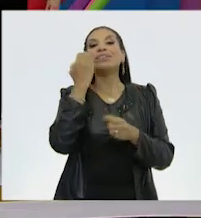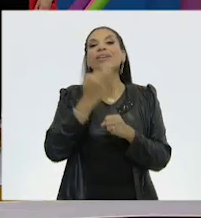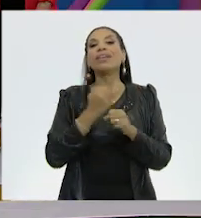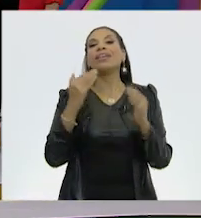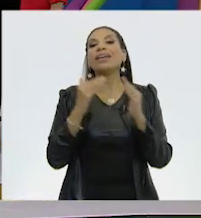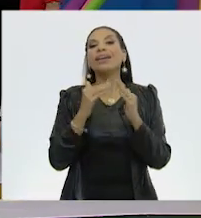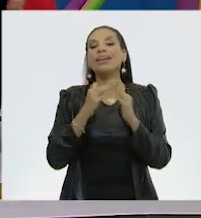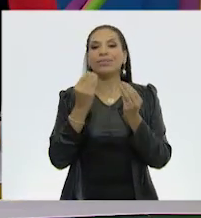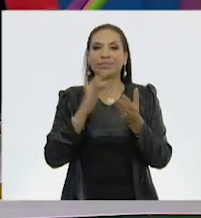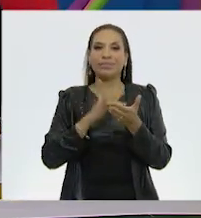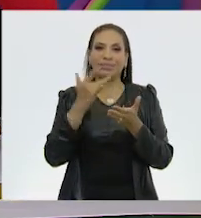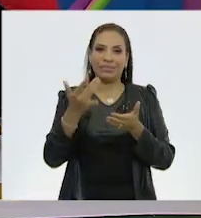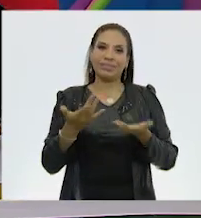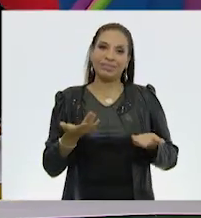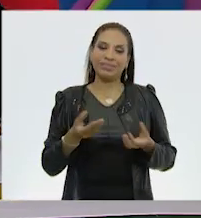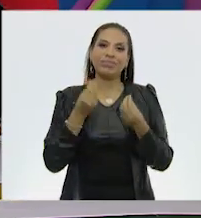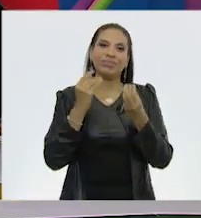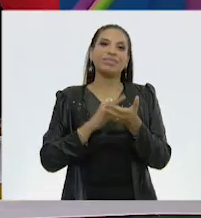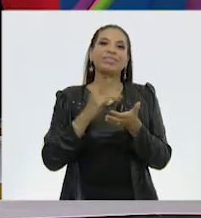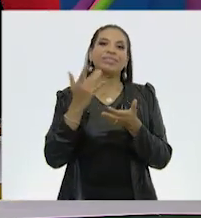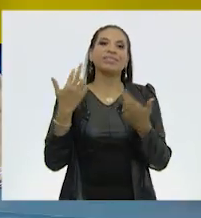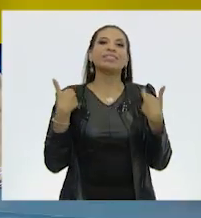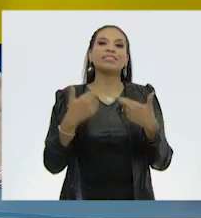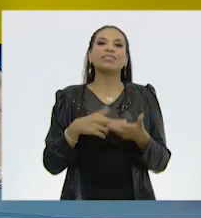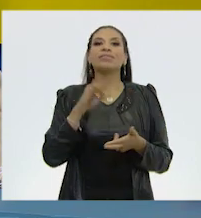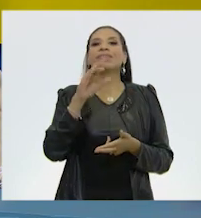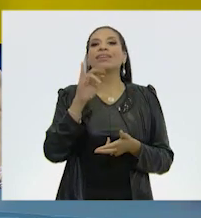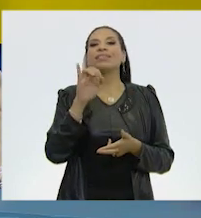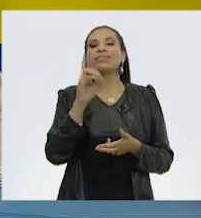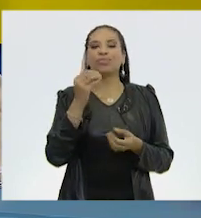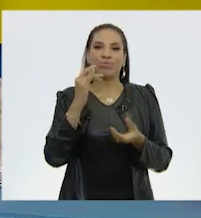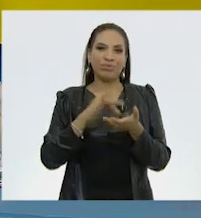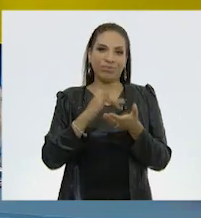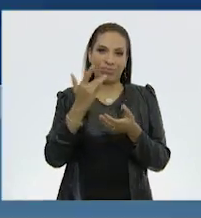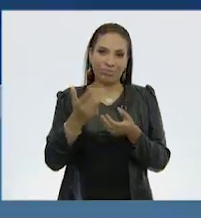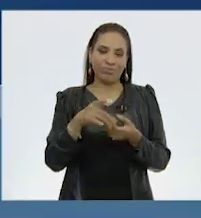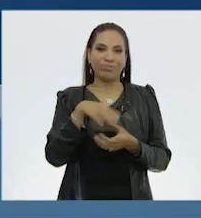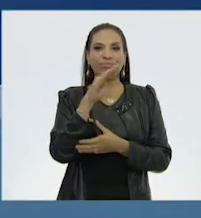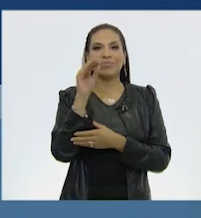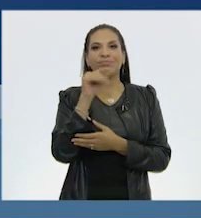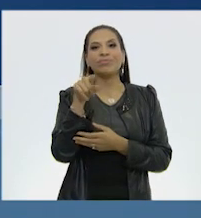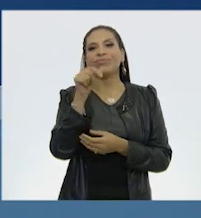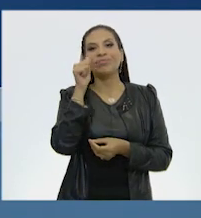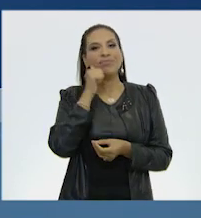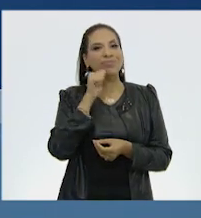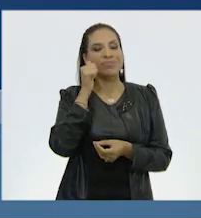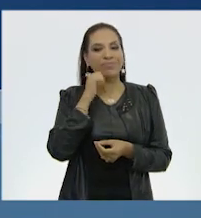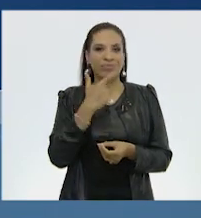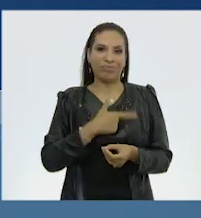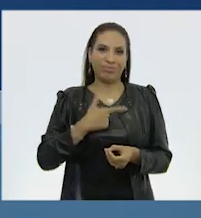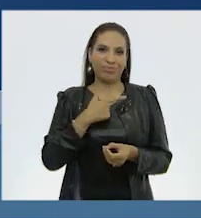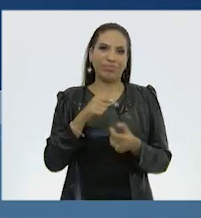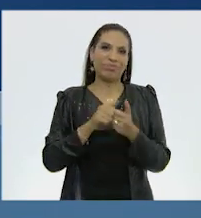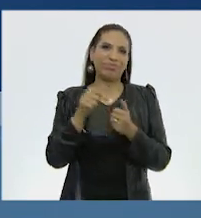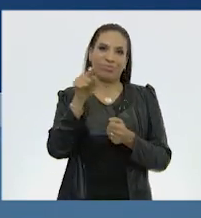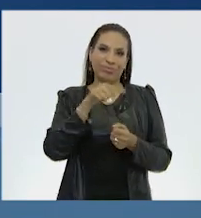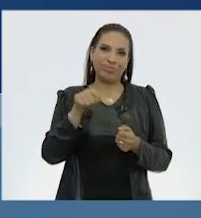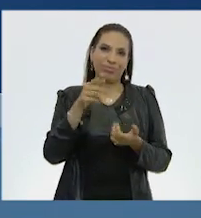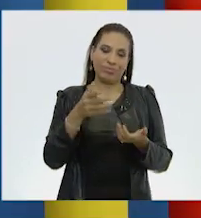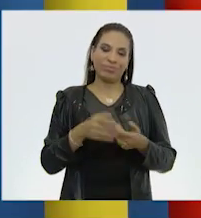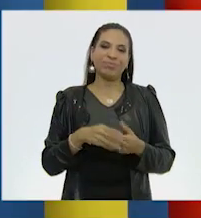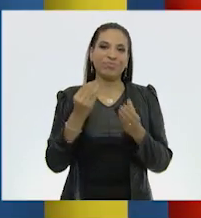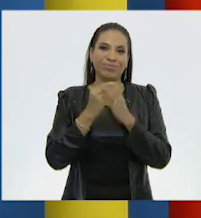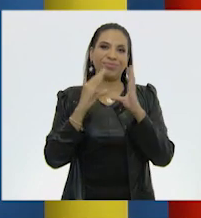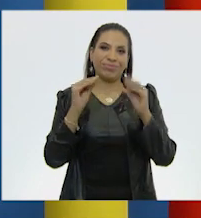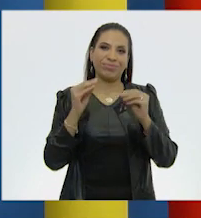en casa, muchas gracias. Muchísimas gracias, profesor Francisco. Muchísimas gracias, Tonacito. Como siempre, es un placer estar con ustedes en